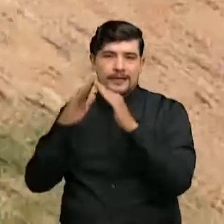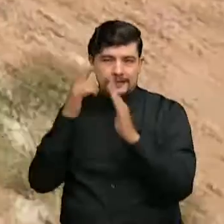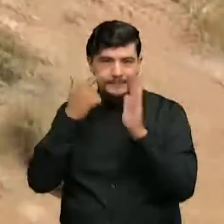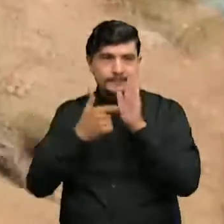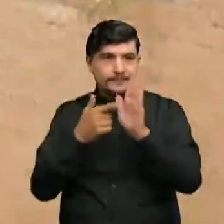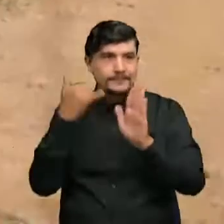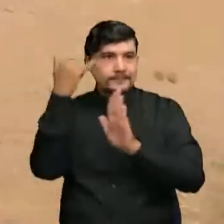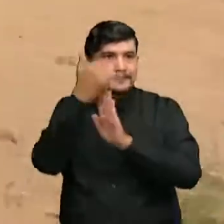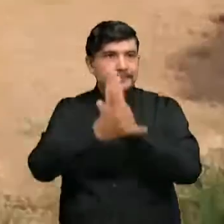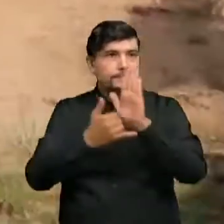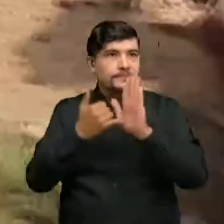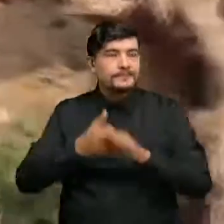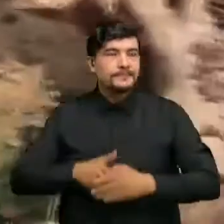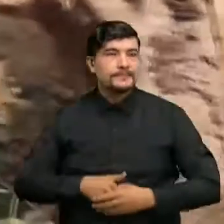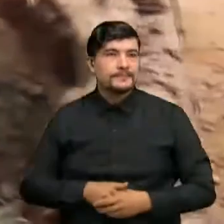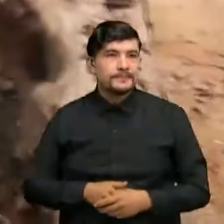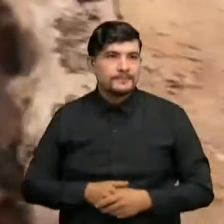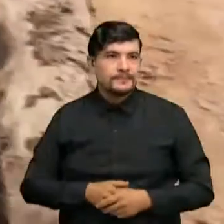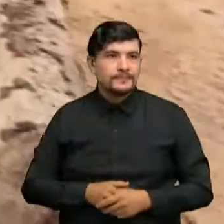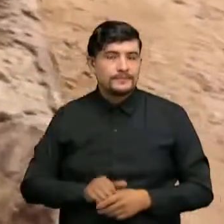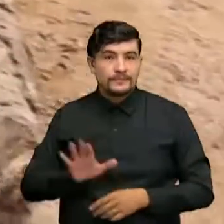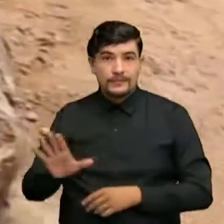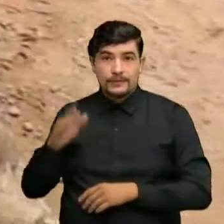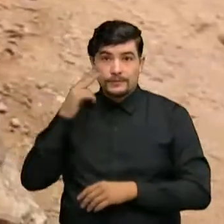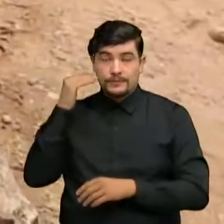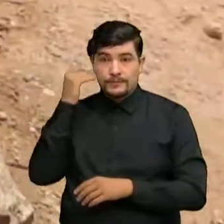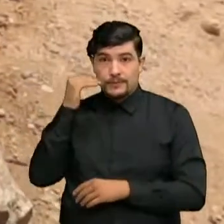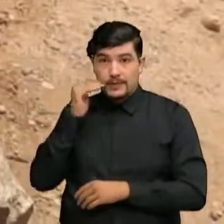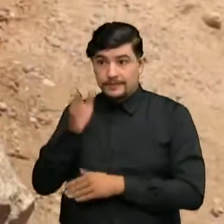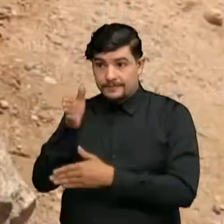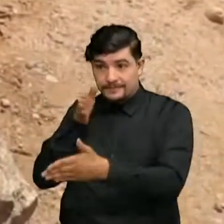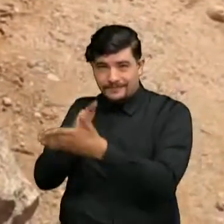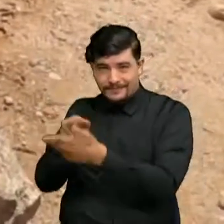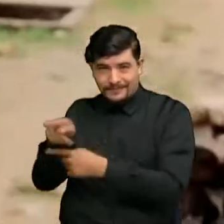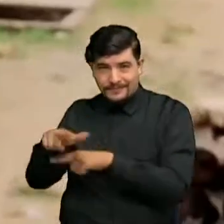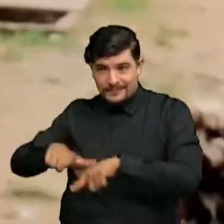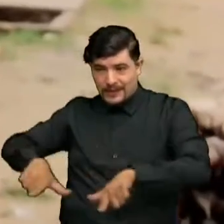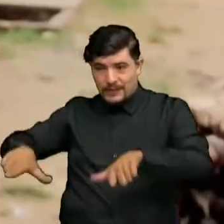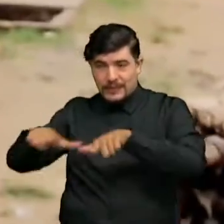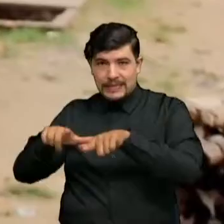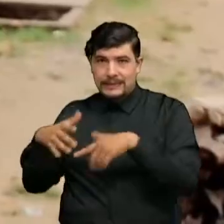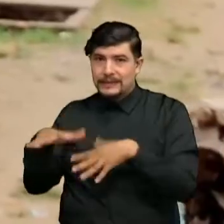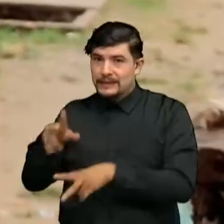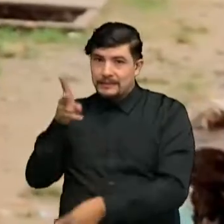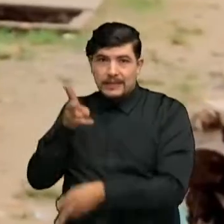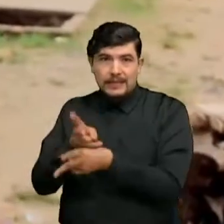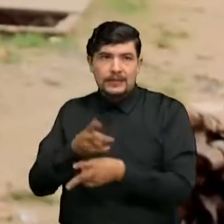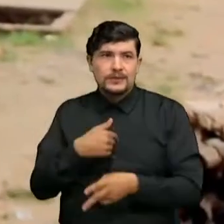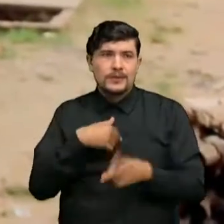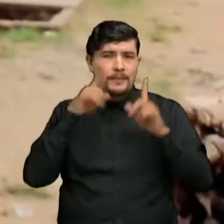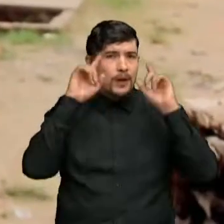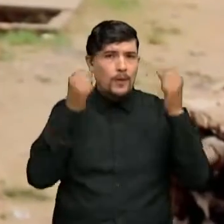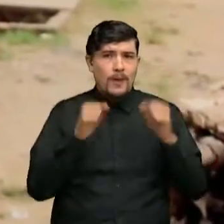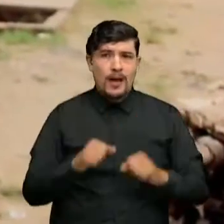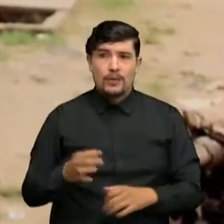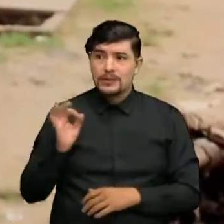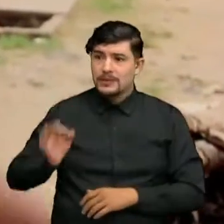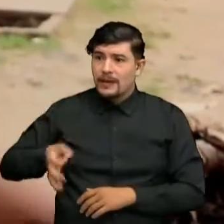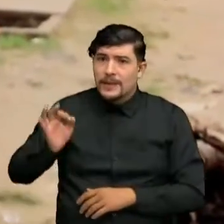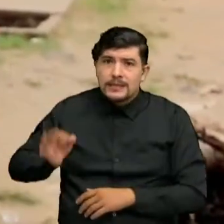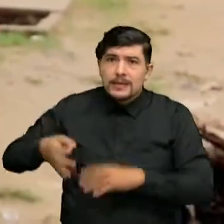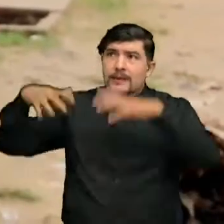las imágenes, esta mujer denuncia el peligro que genera este manjol en un costado de la vía. Yo me siento muy afectada cada vez que llueve,